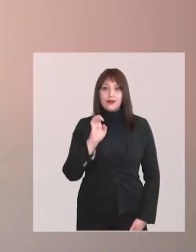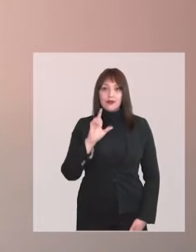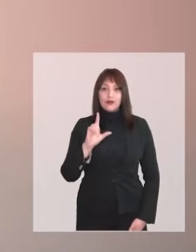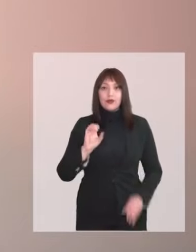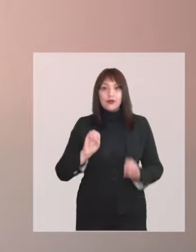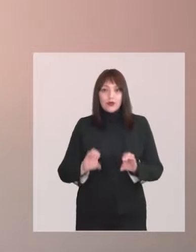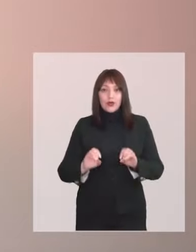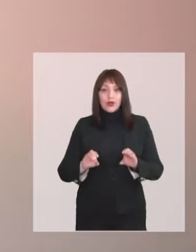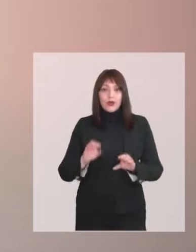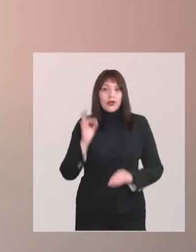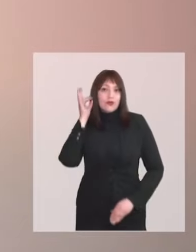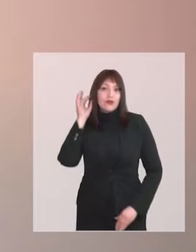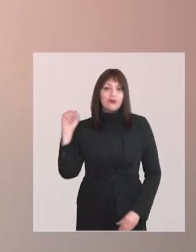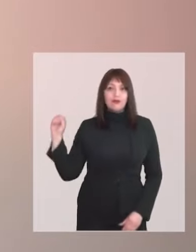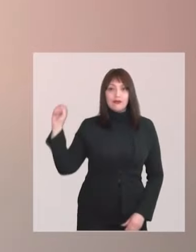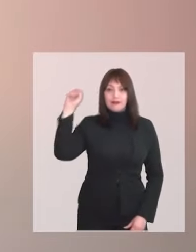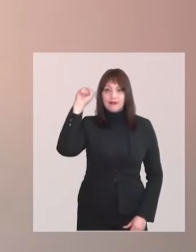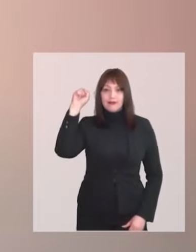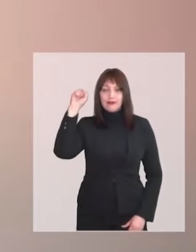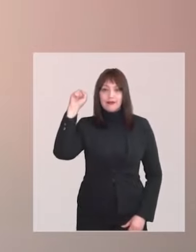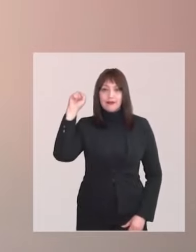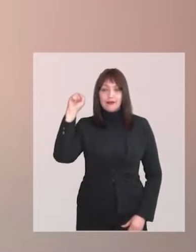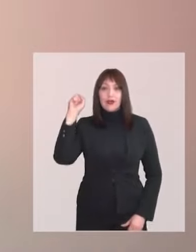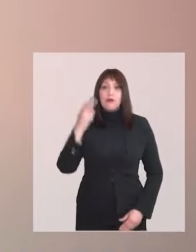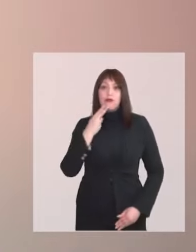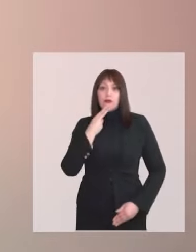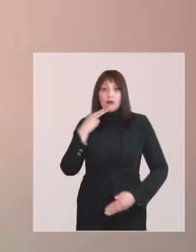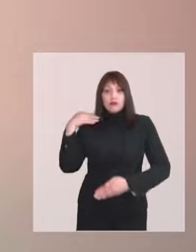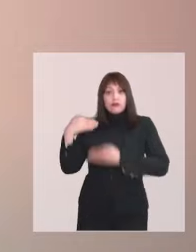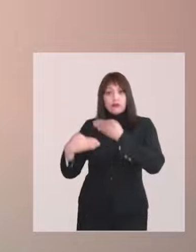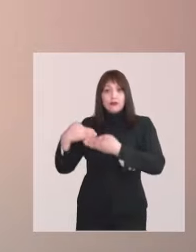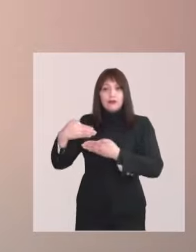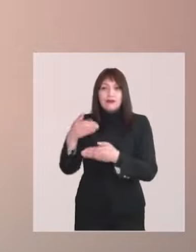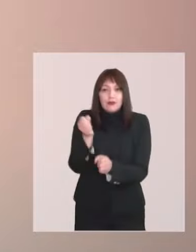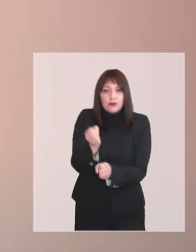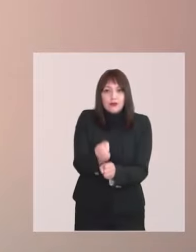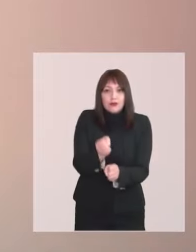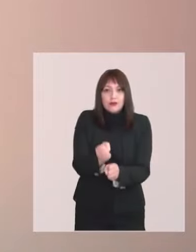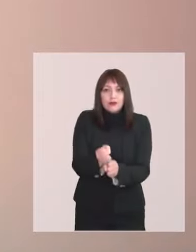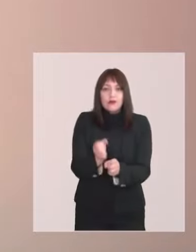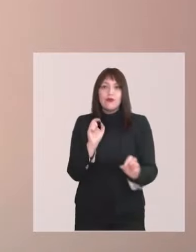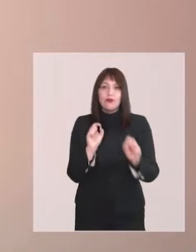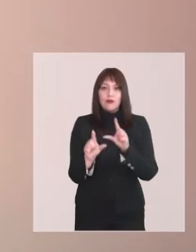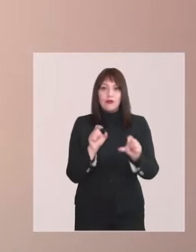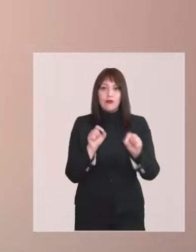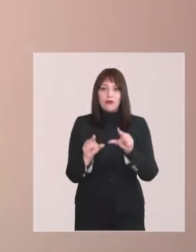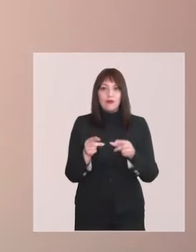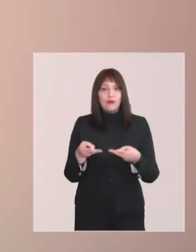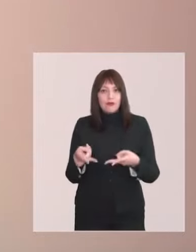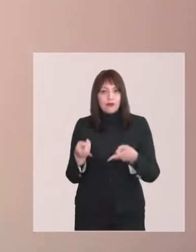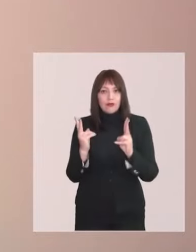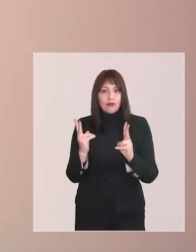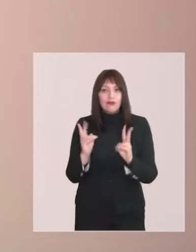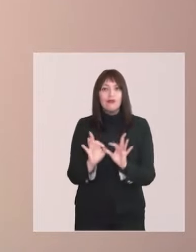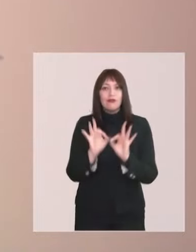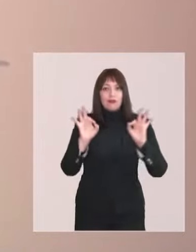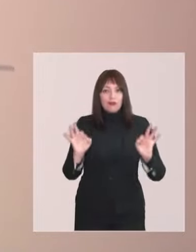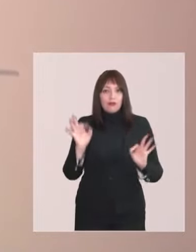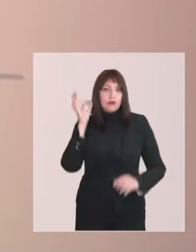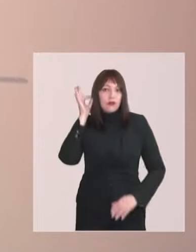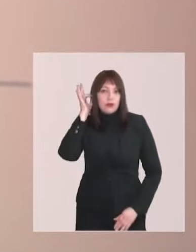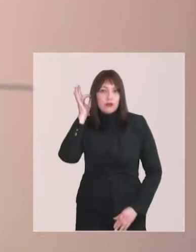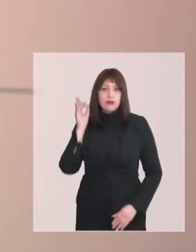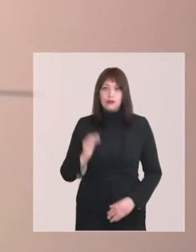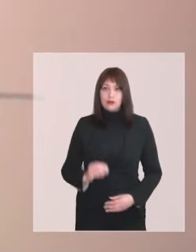Cárcamo. Educadora y feminista. Durante mi vida he trabajado por defender los derechos,